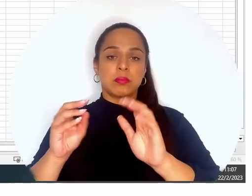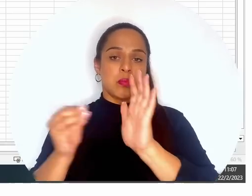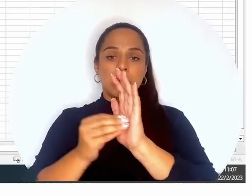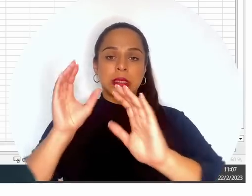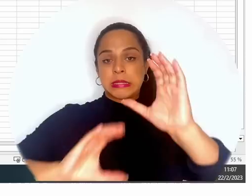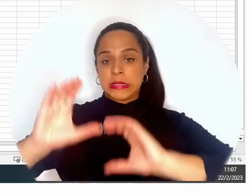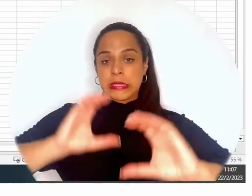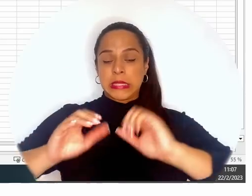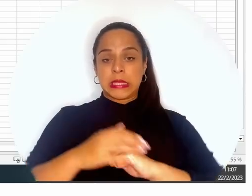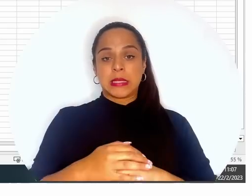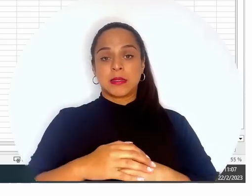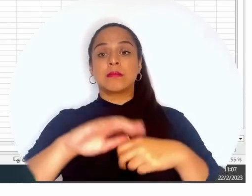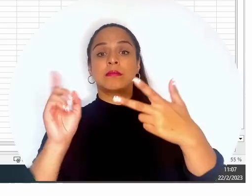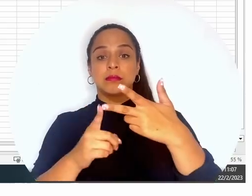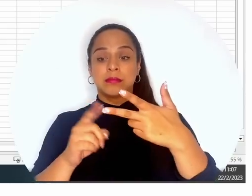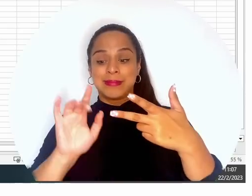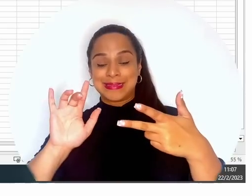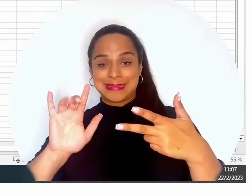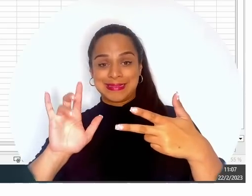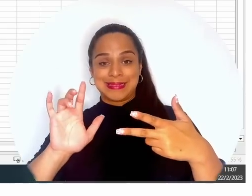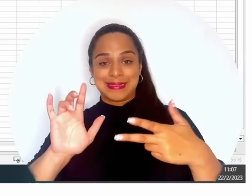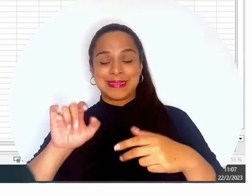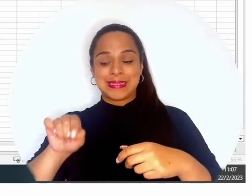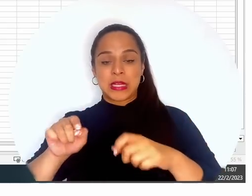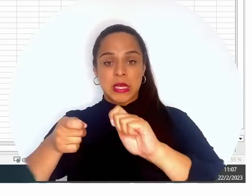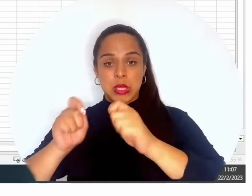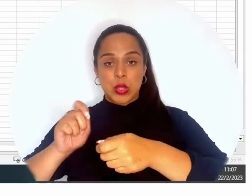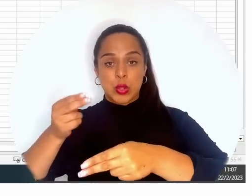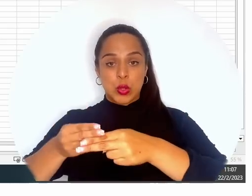Tenemos una tercera. Podemos dar clic derecho. Cambiar nombre.